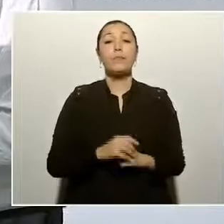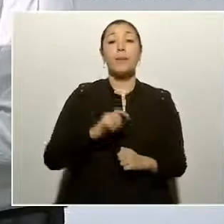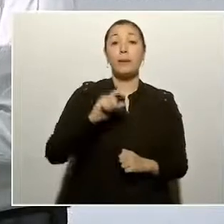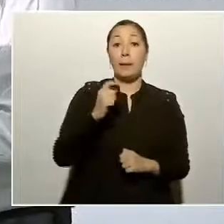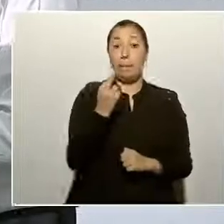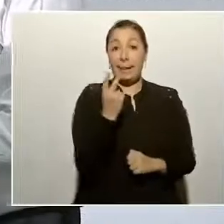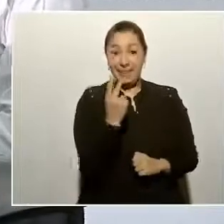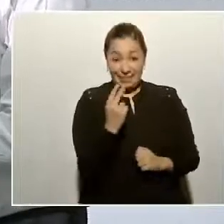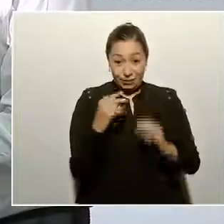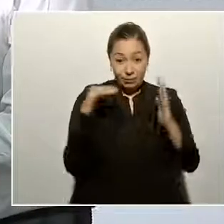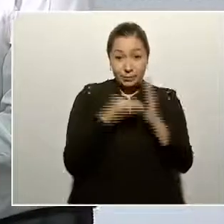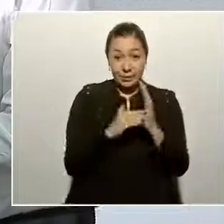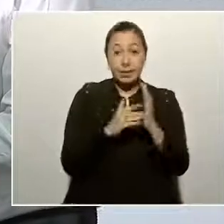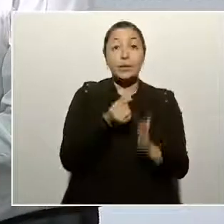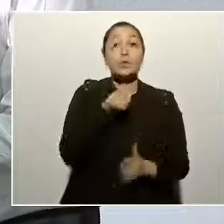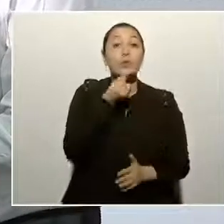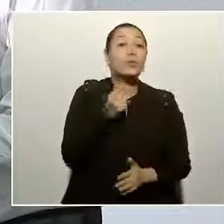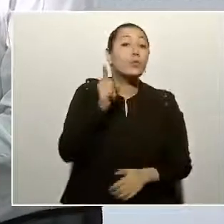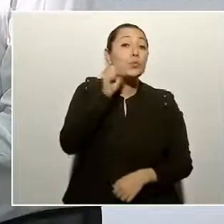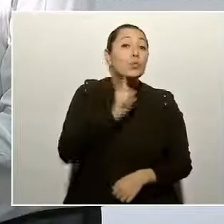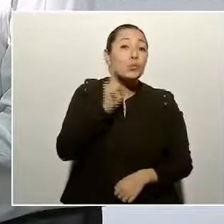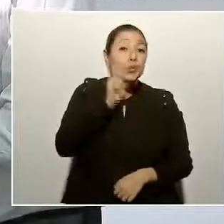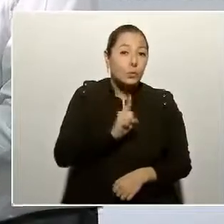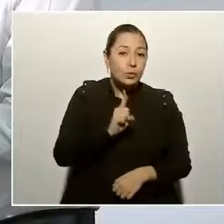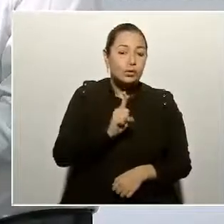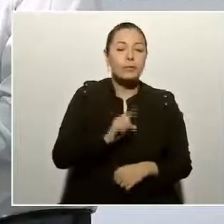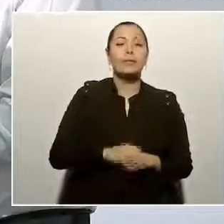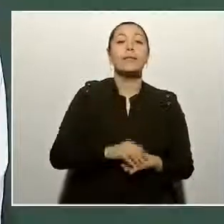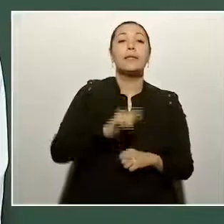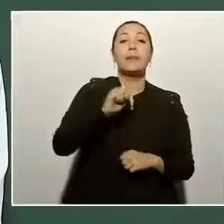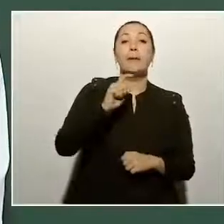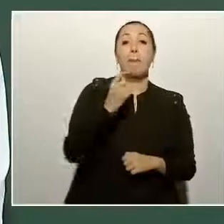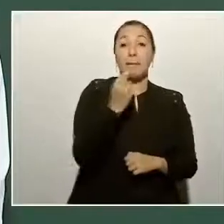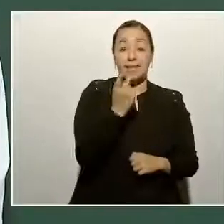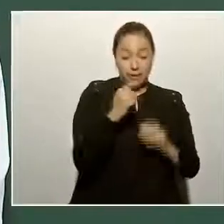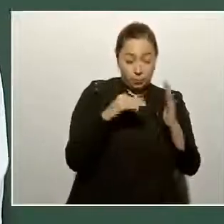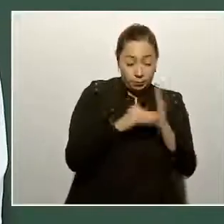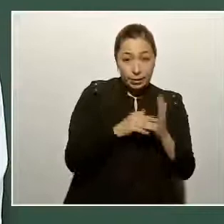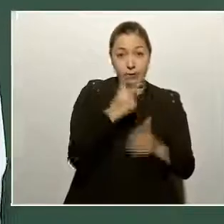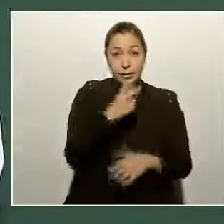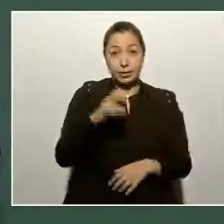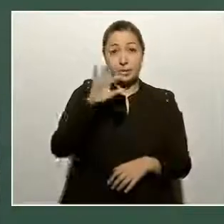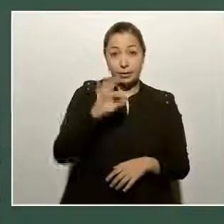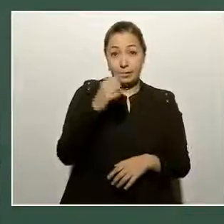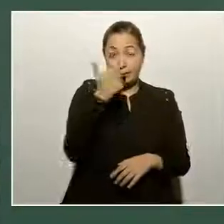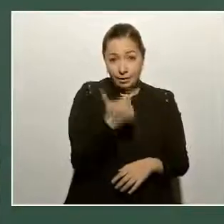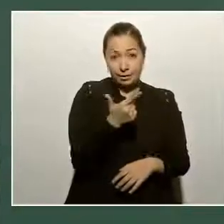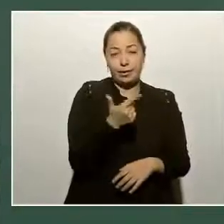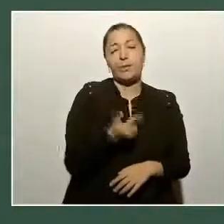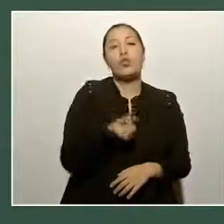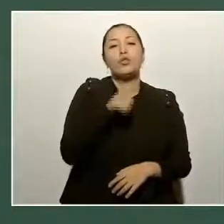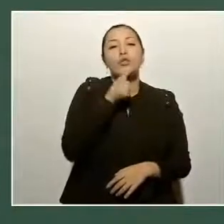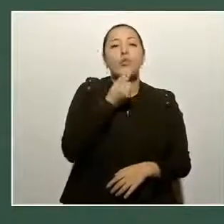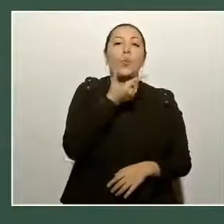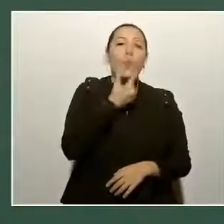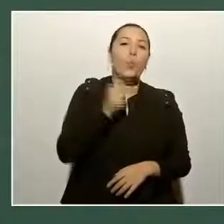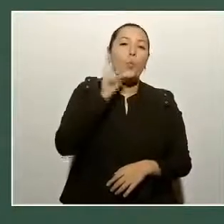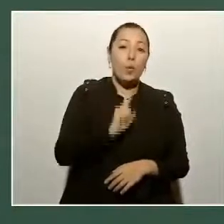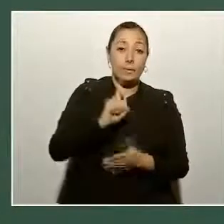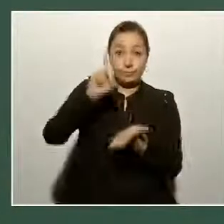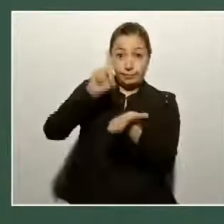.247 niñas y niños con